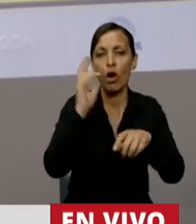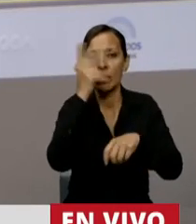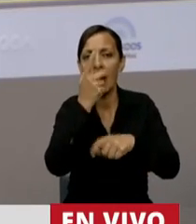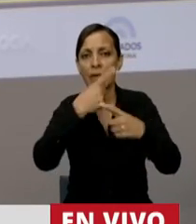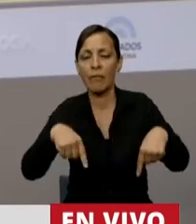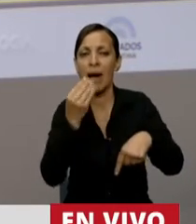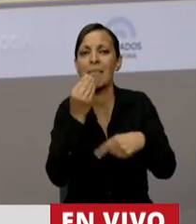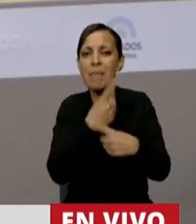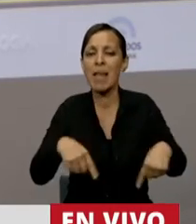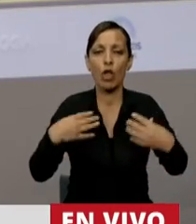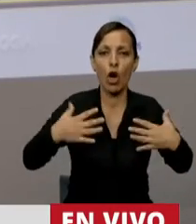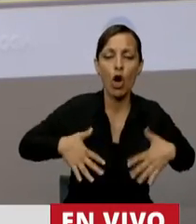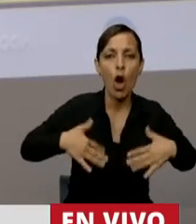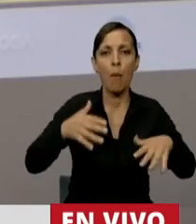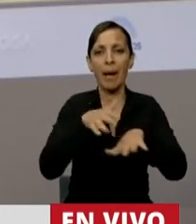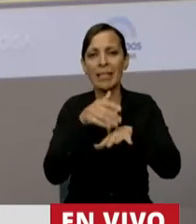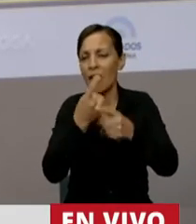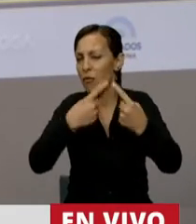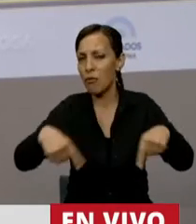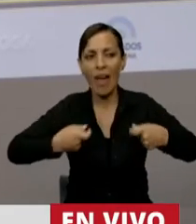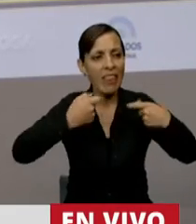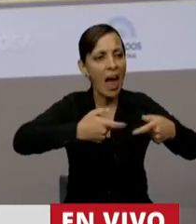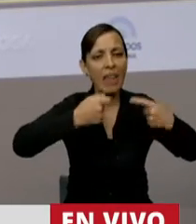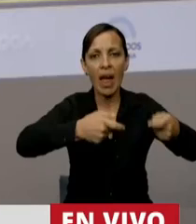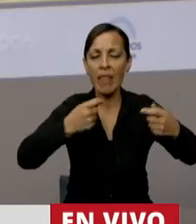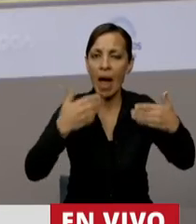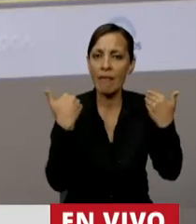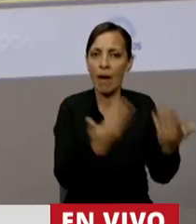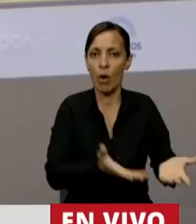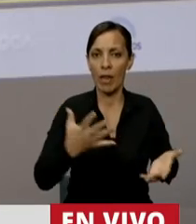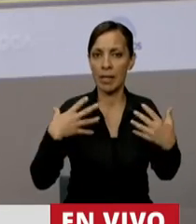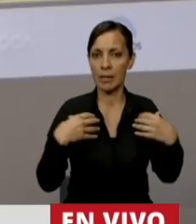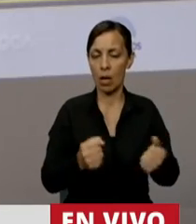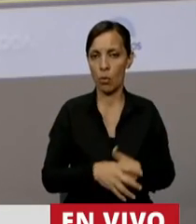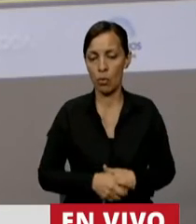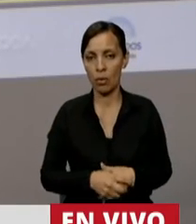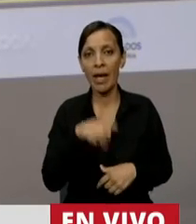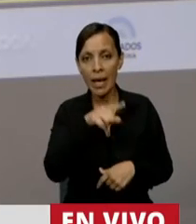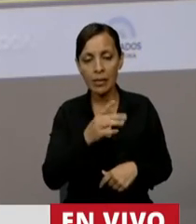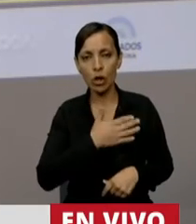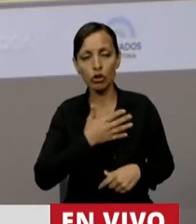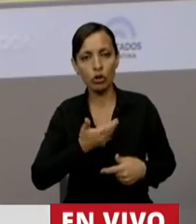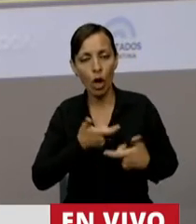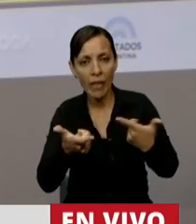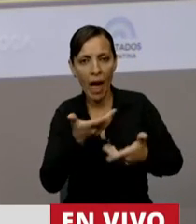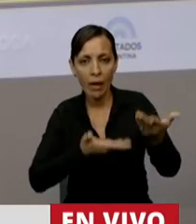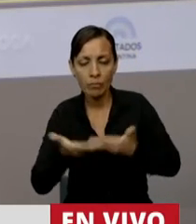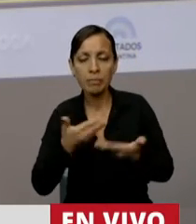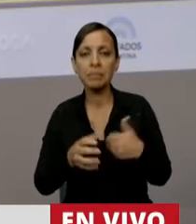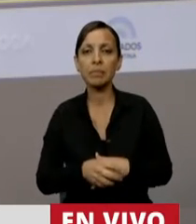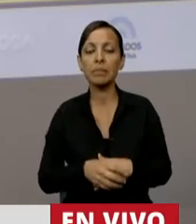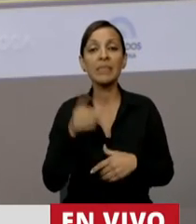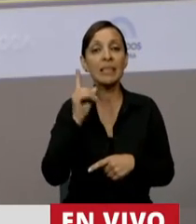hoteles, alimentos, ropa y calzado. También cuando nos hablan de cuestiones extraordinarias.